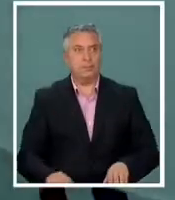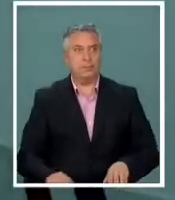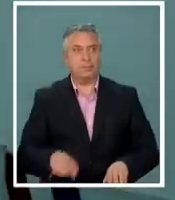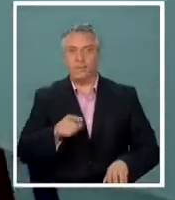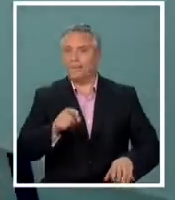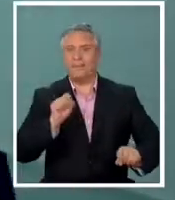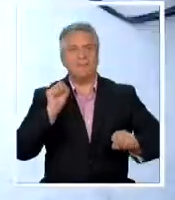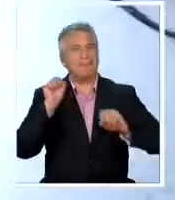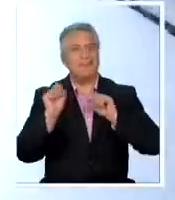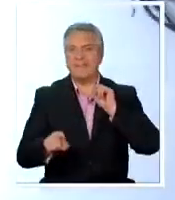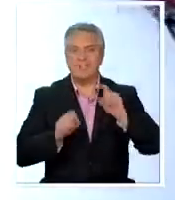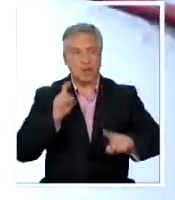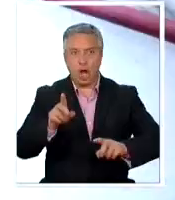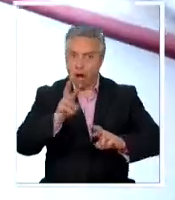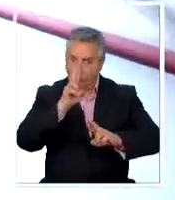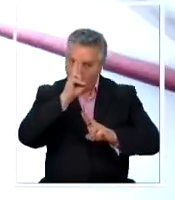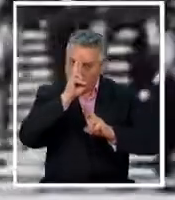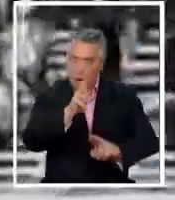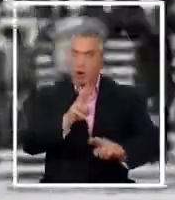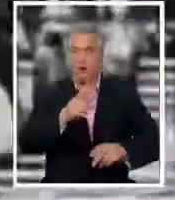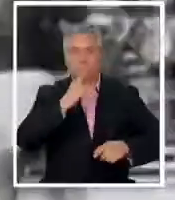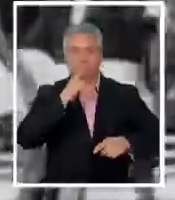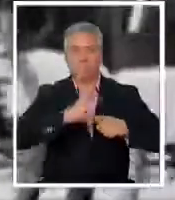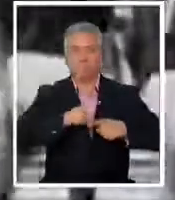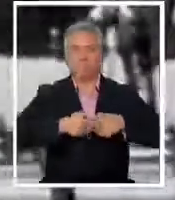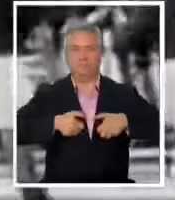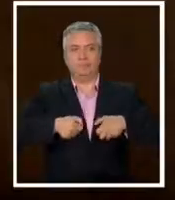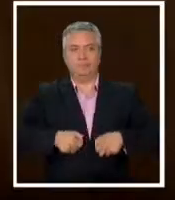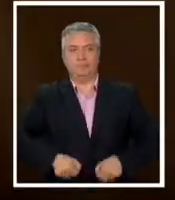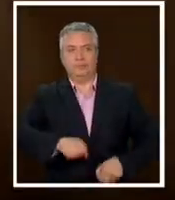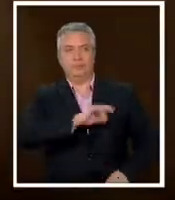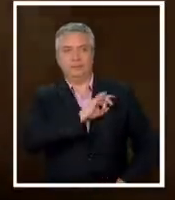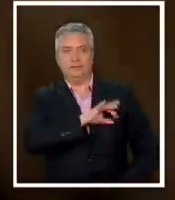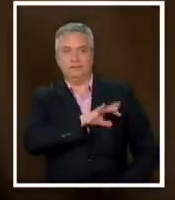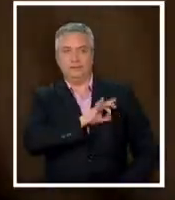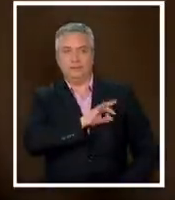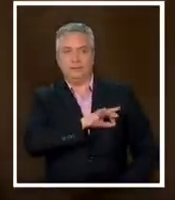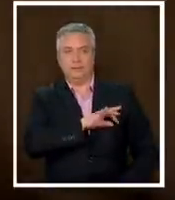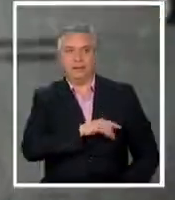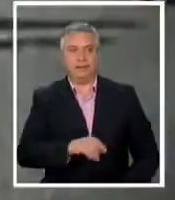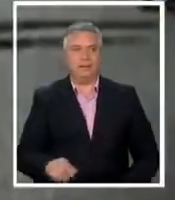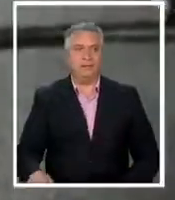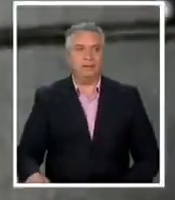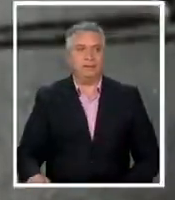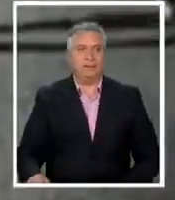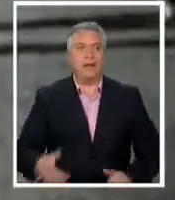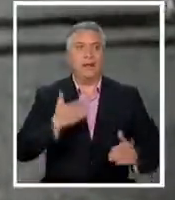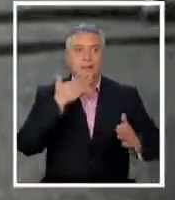defendieron con honor el nombre de Chile y hasta de Congo se fueron